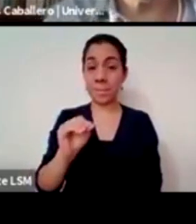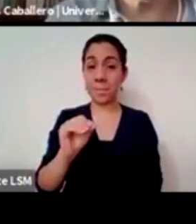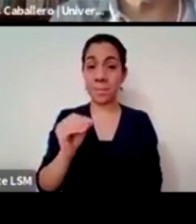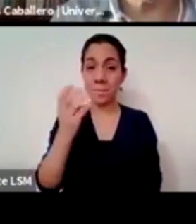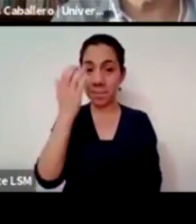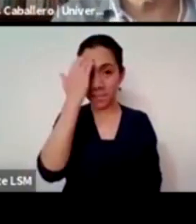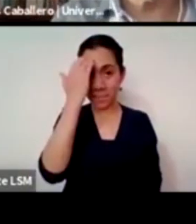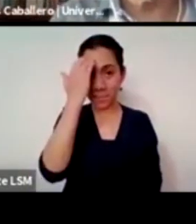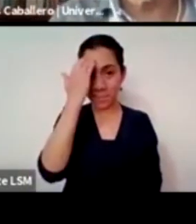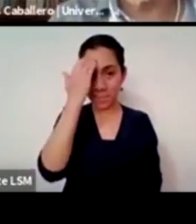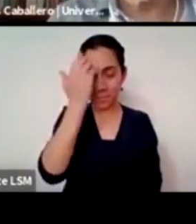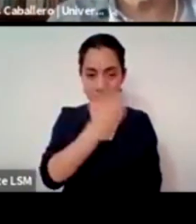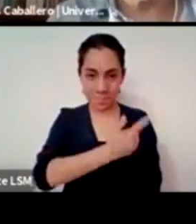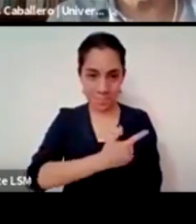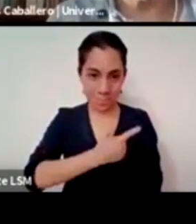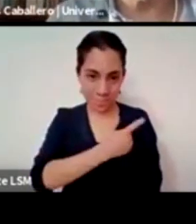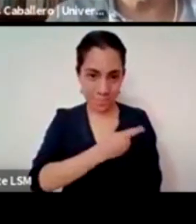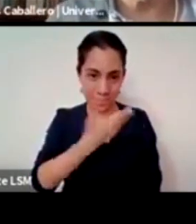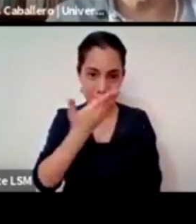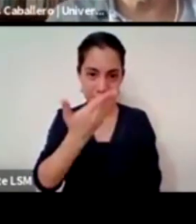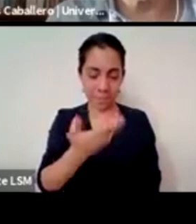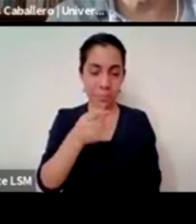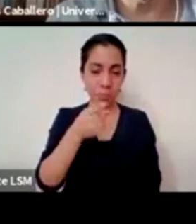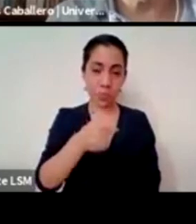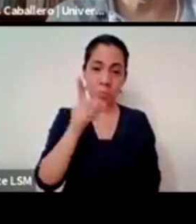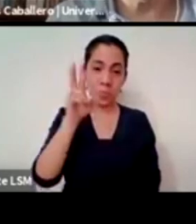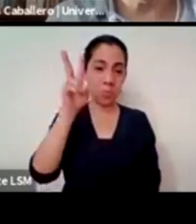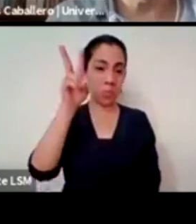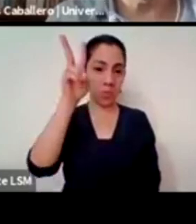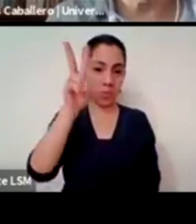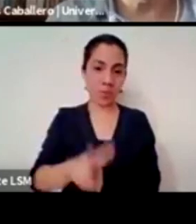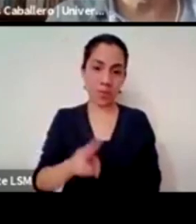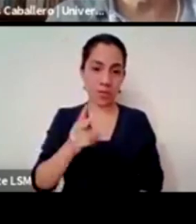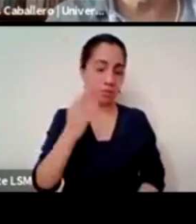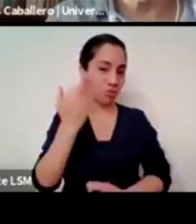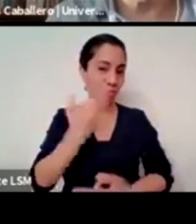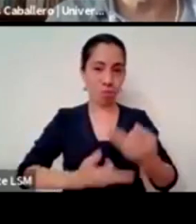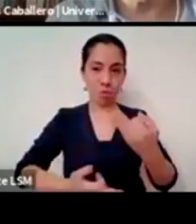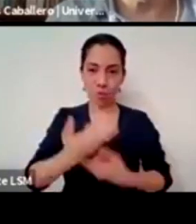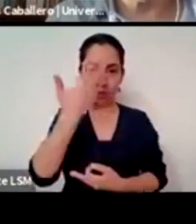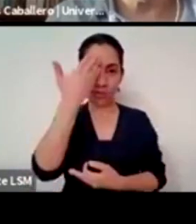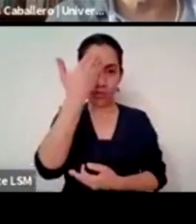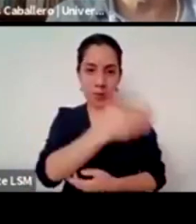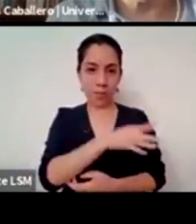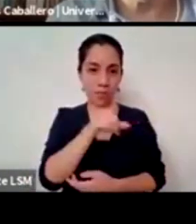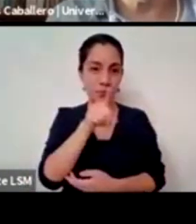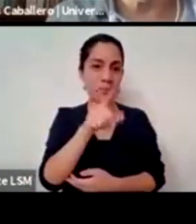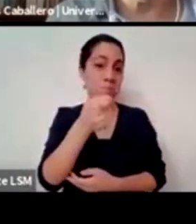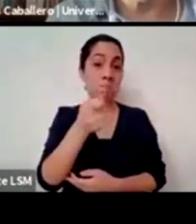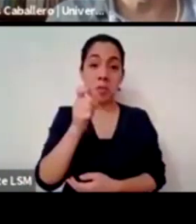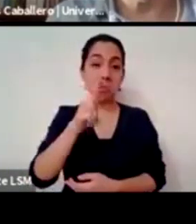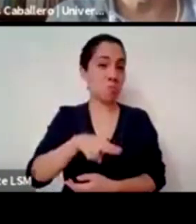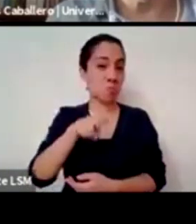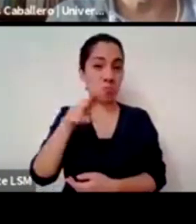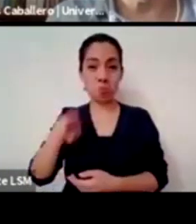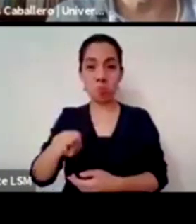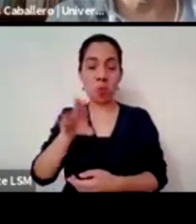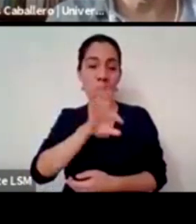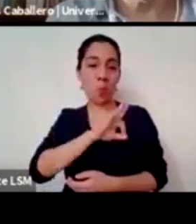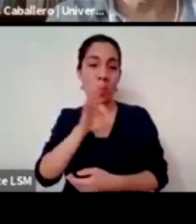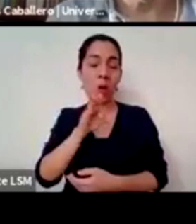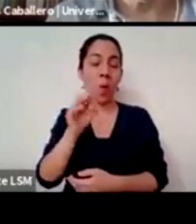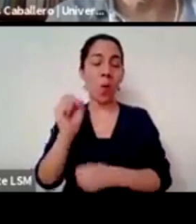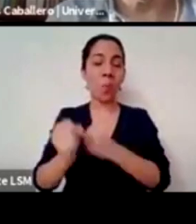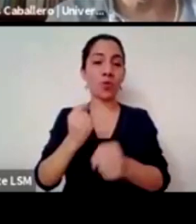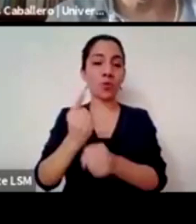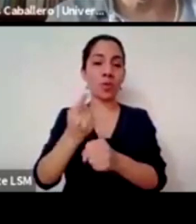celebridad en el feminismo todas sabemos de ti pero nunca nunca había compartido esto es un espacio con ti quiero